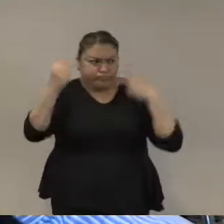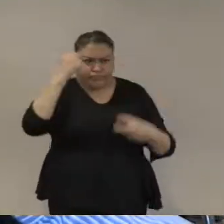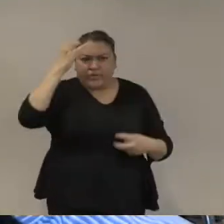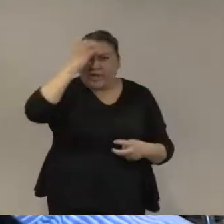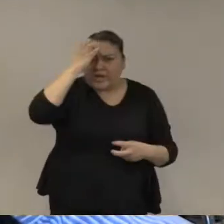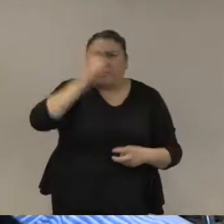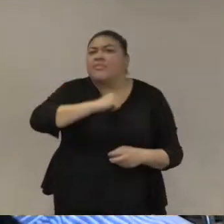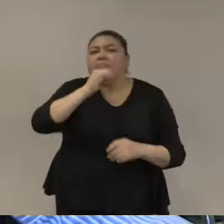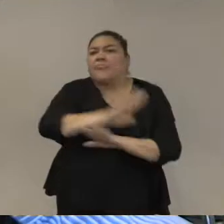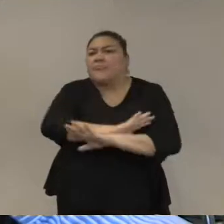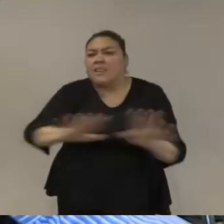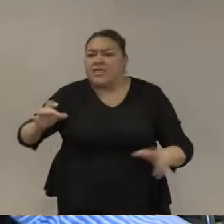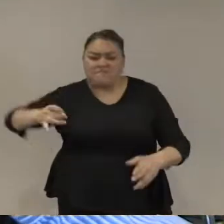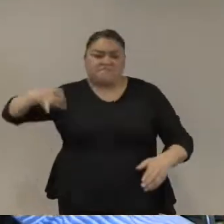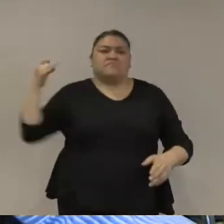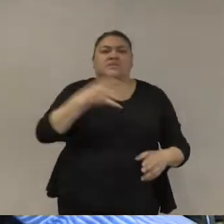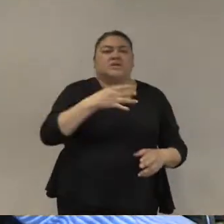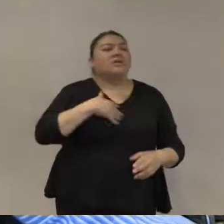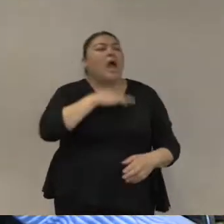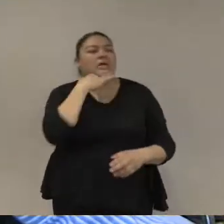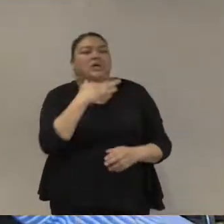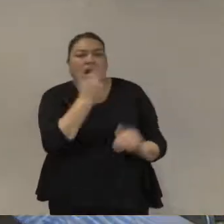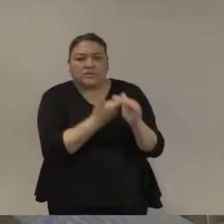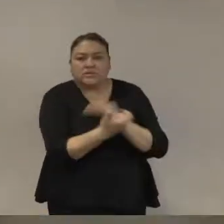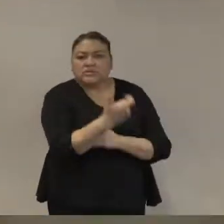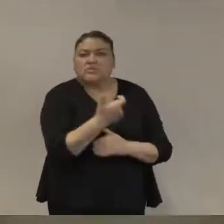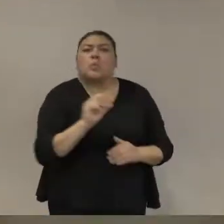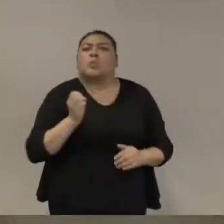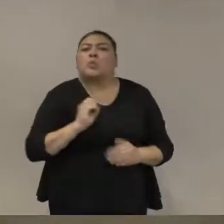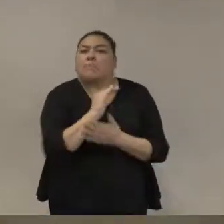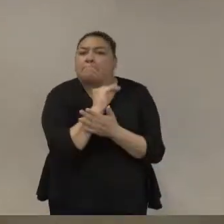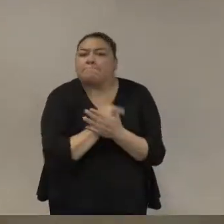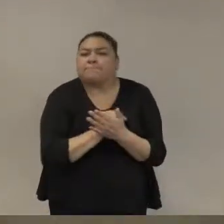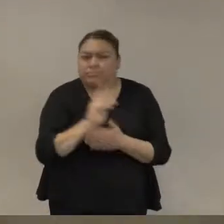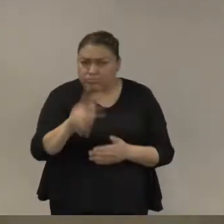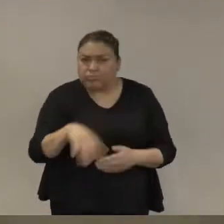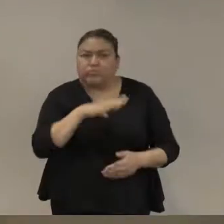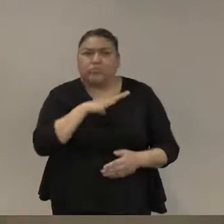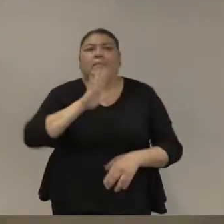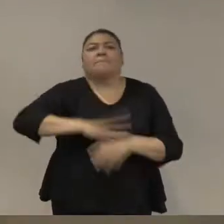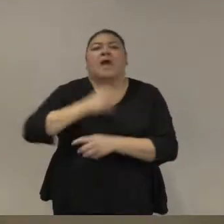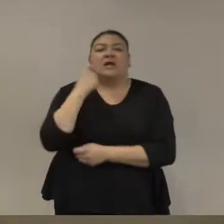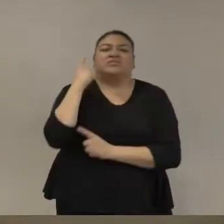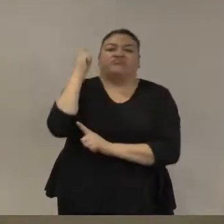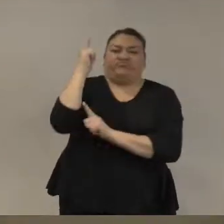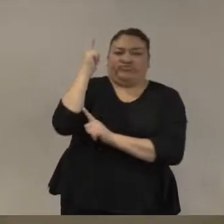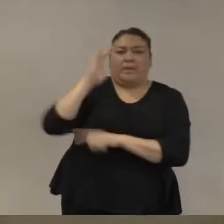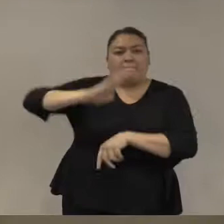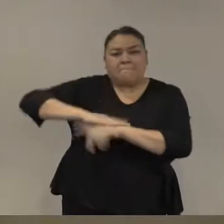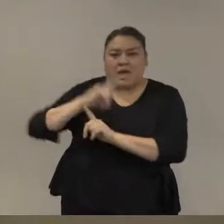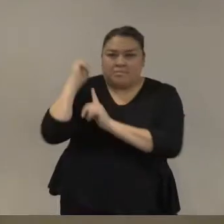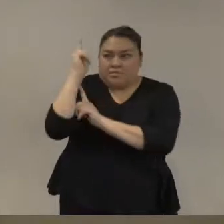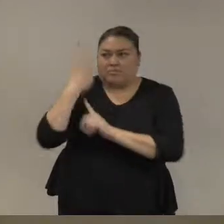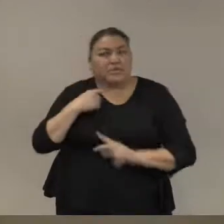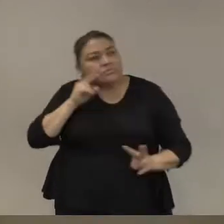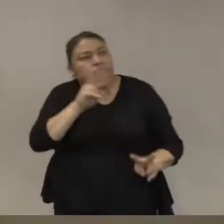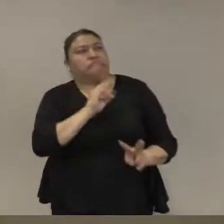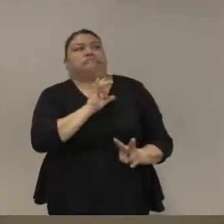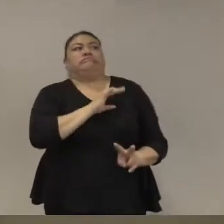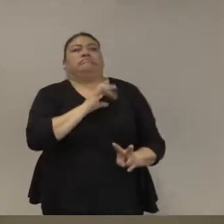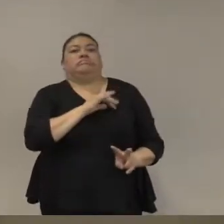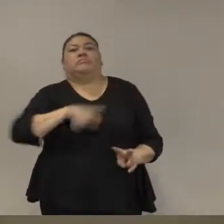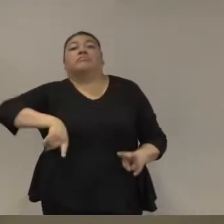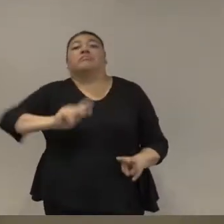menos susceptibles a la corrupción y tienen mejores armas y eso tiene un efecto disuasivo la